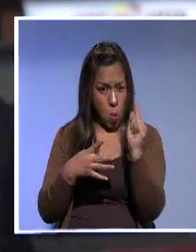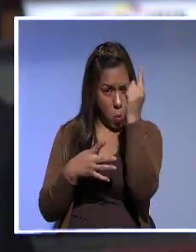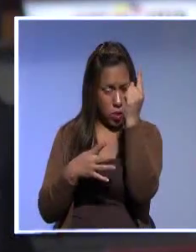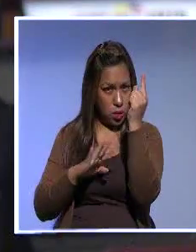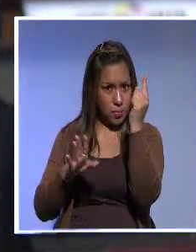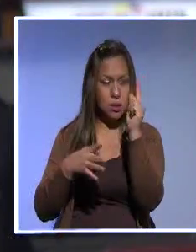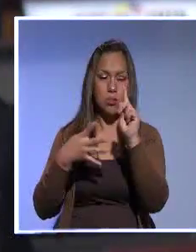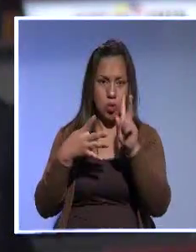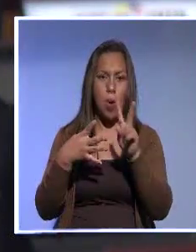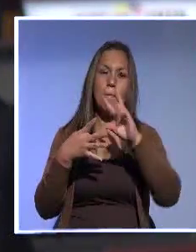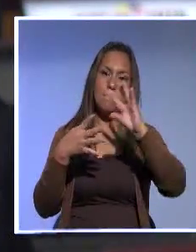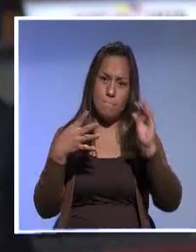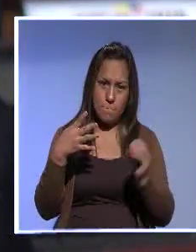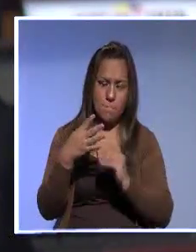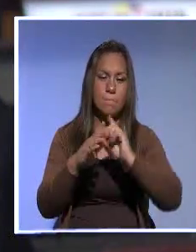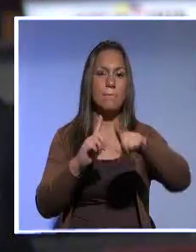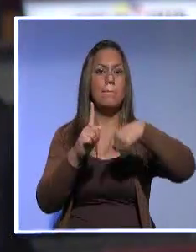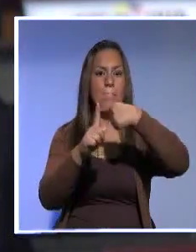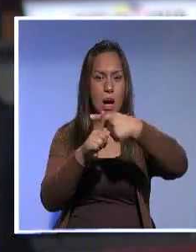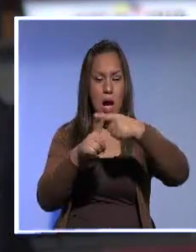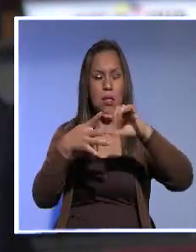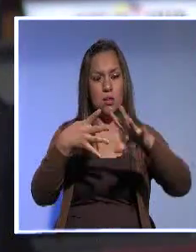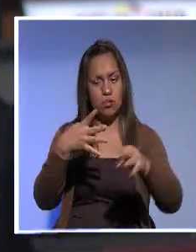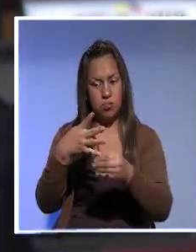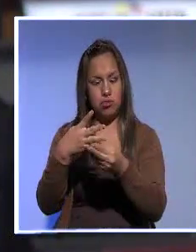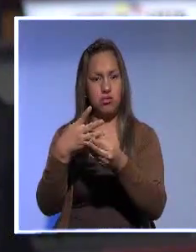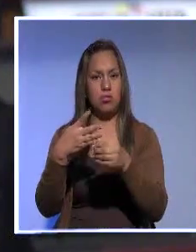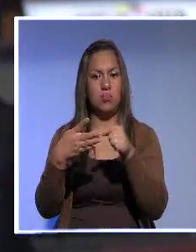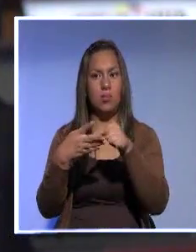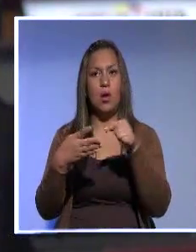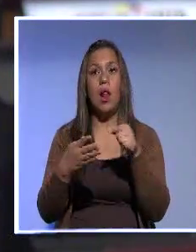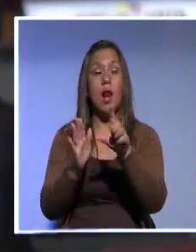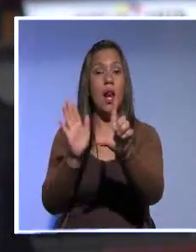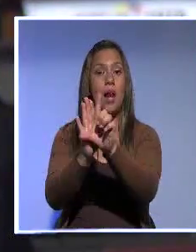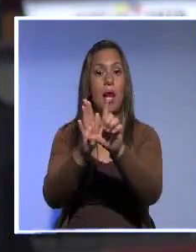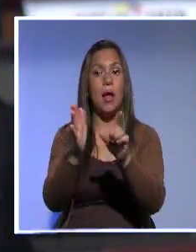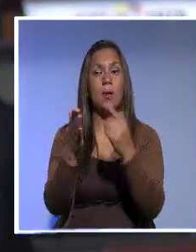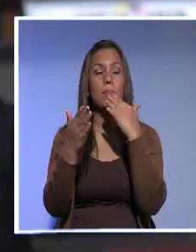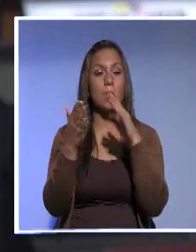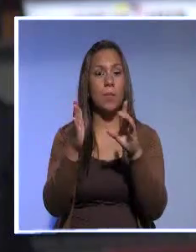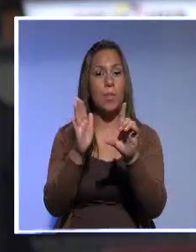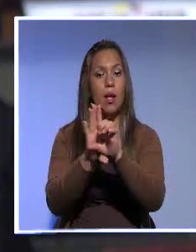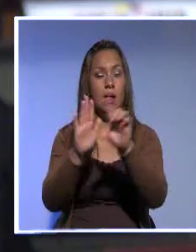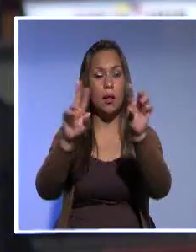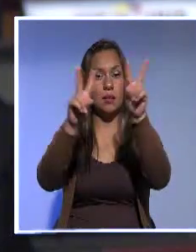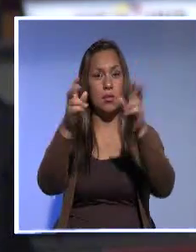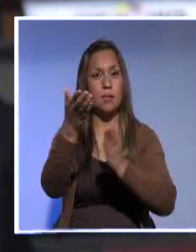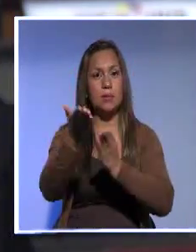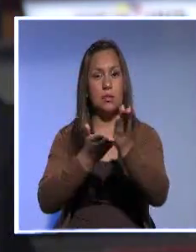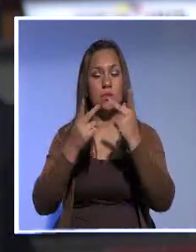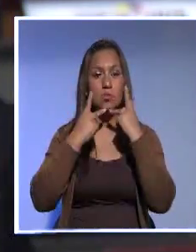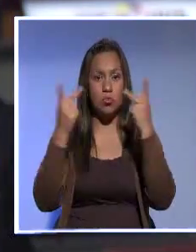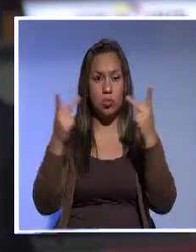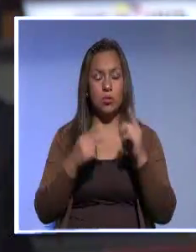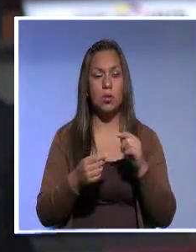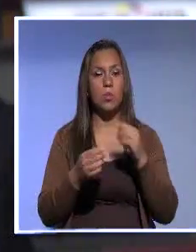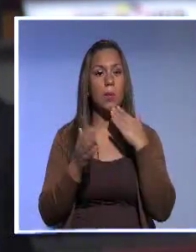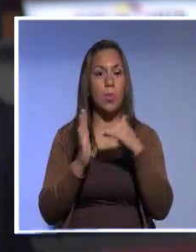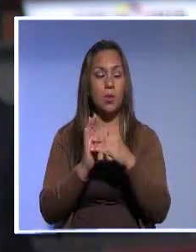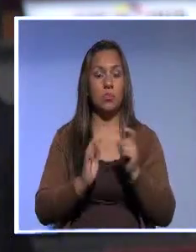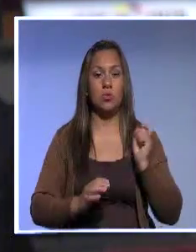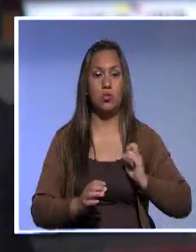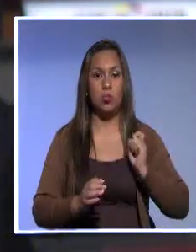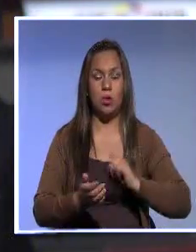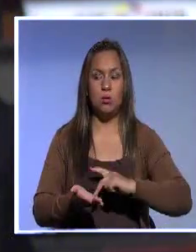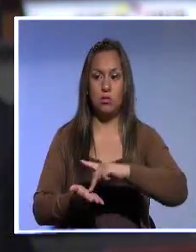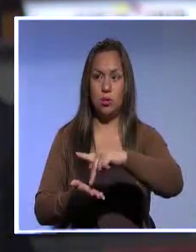también lo que tiene que ver con reformas puntuales a la Ley Orgánica de Servicio Público respecto del pago de remuneraciones por los días